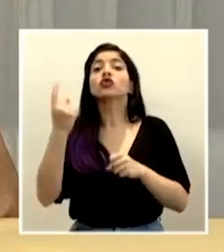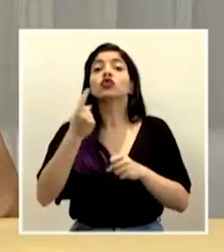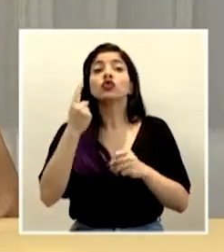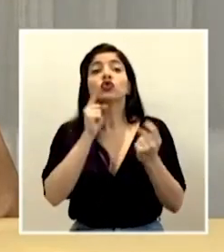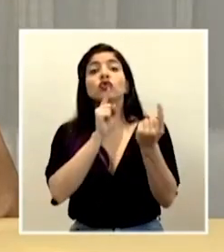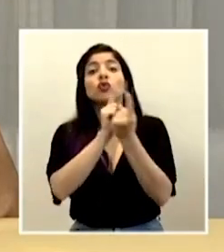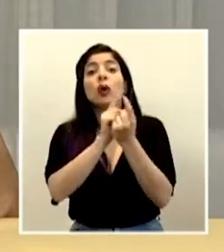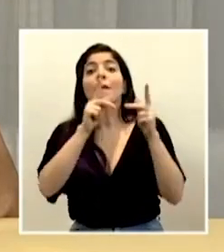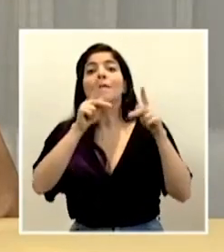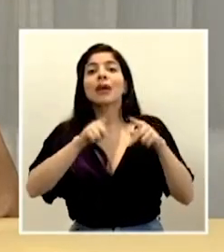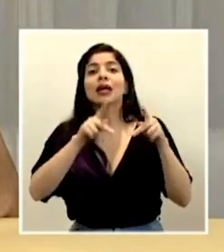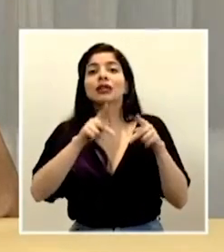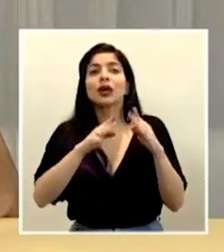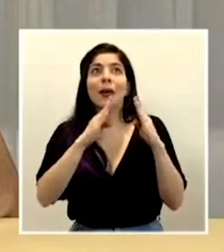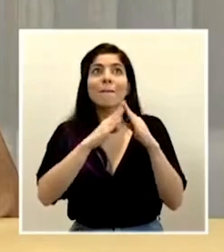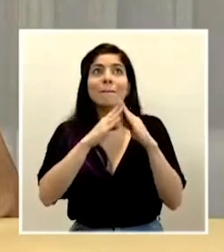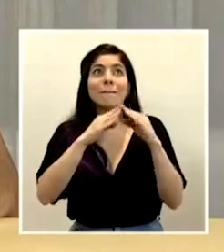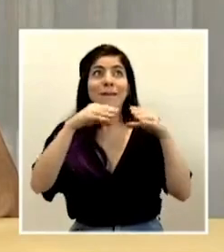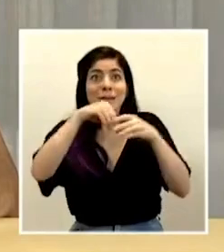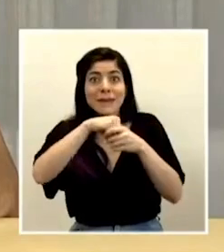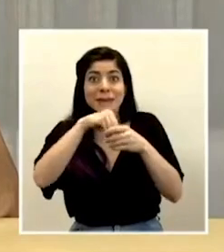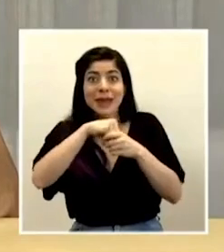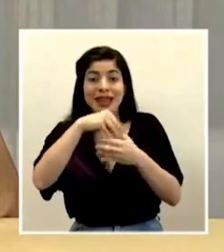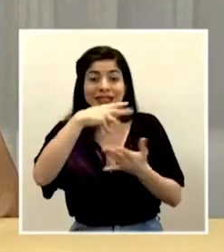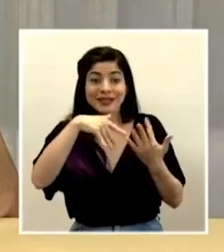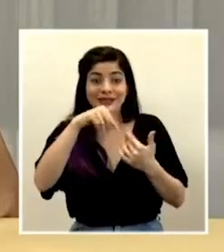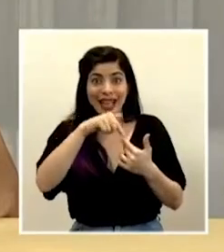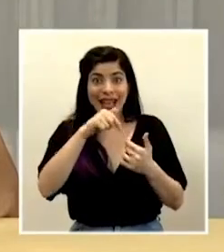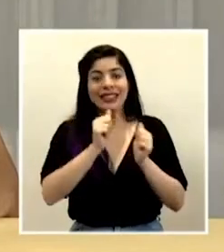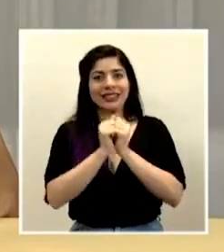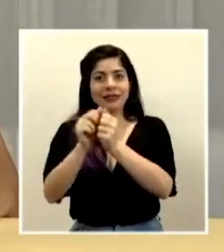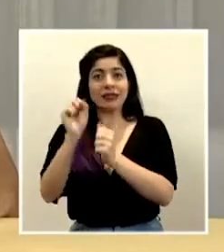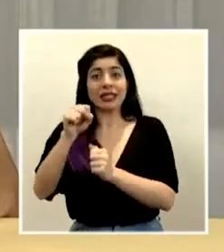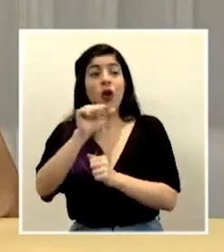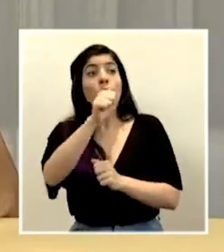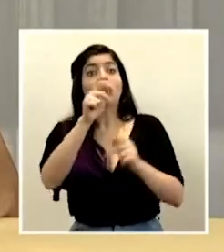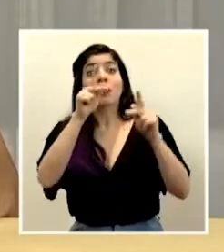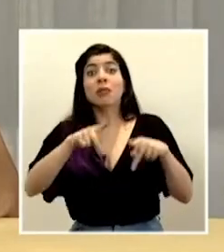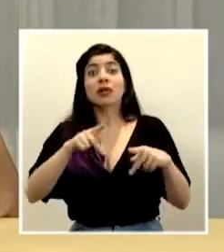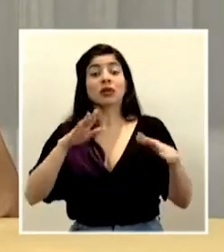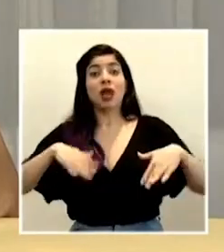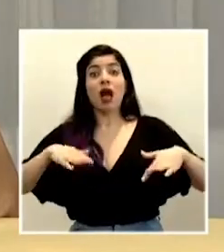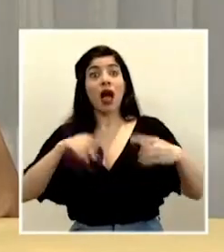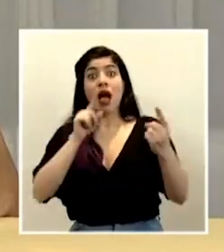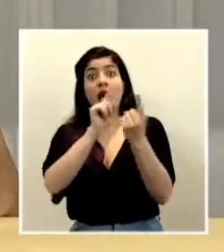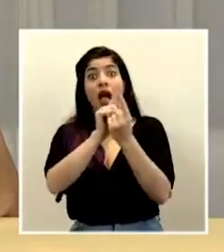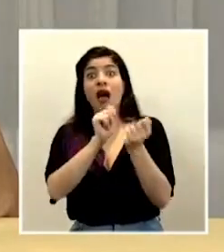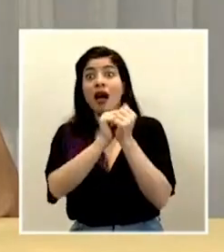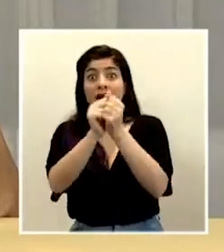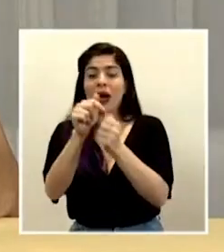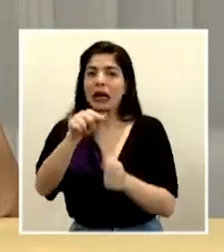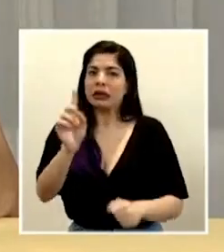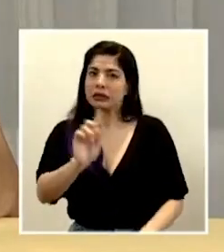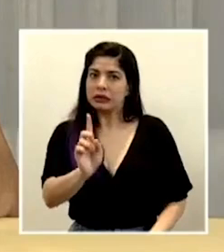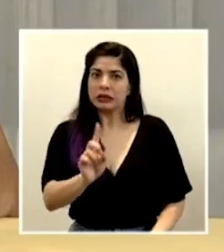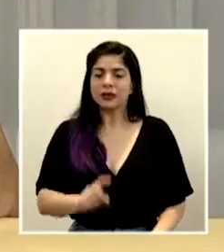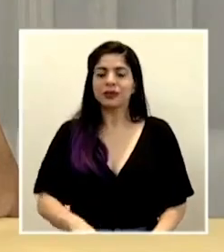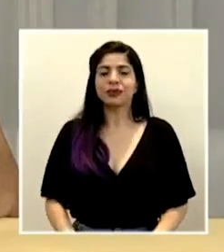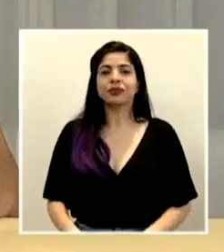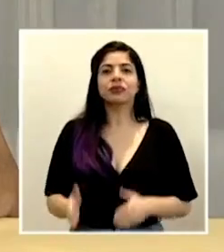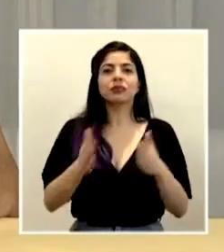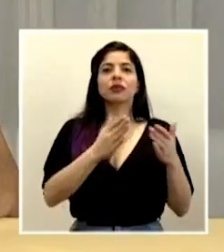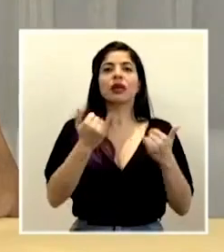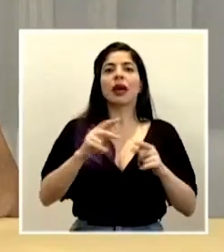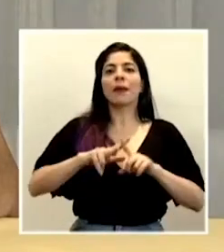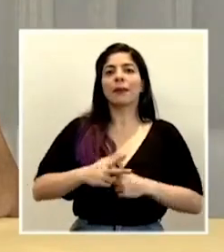personas que conviven normalmente entre sí y no encontrarse con personas que no estamos viendo todos los días. Iniciamos